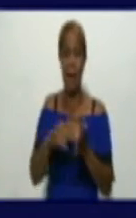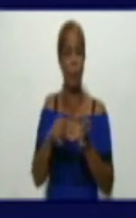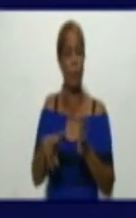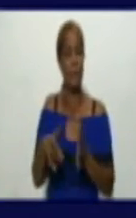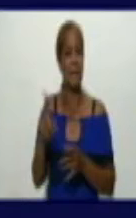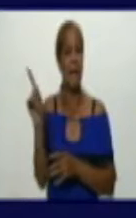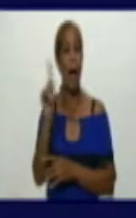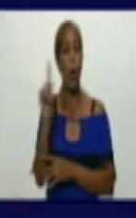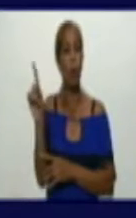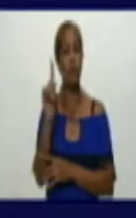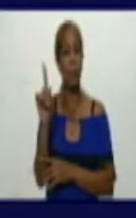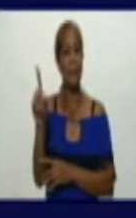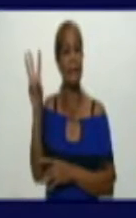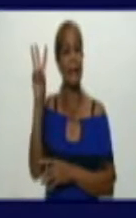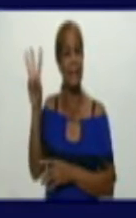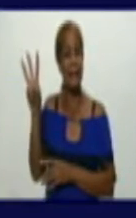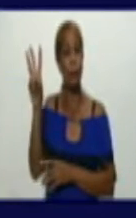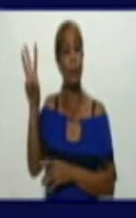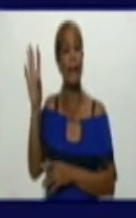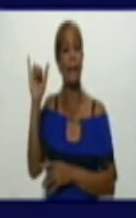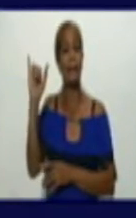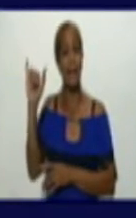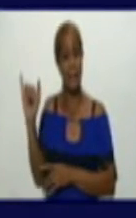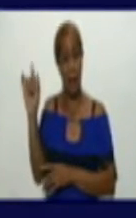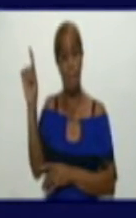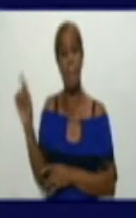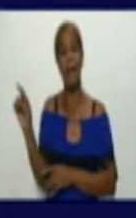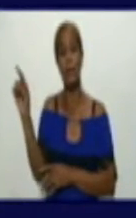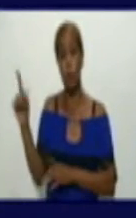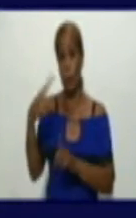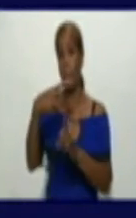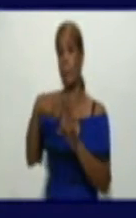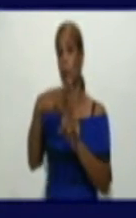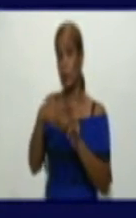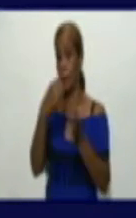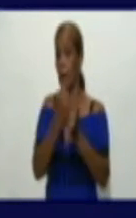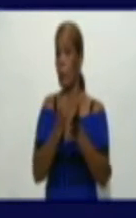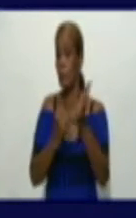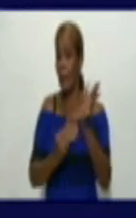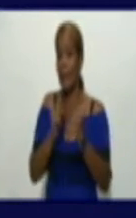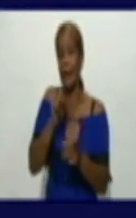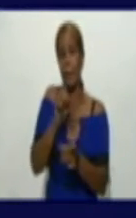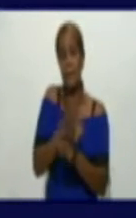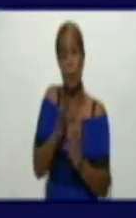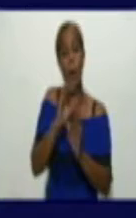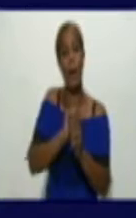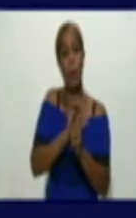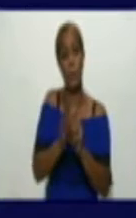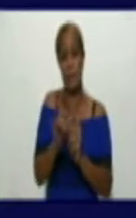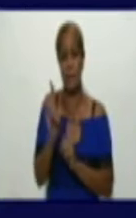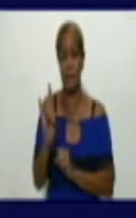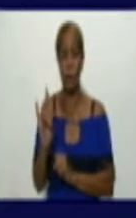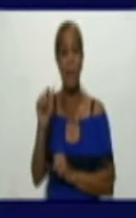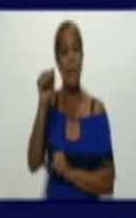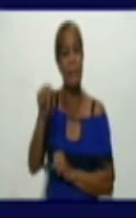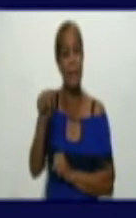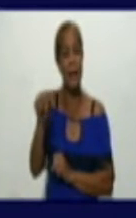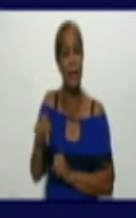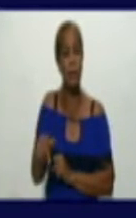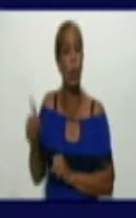11.336 personas notificadas con la enfermedad desde que comenzó la epidemia. De ellos, 10